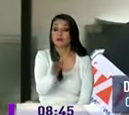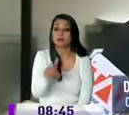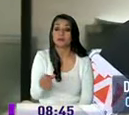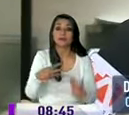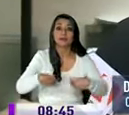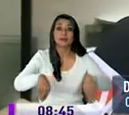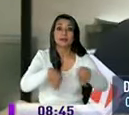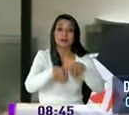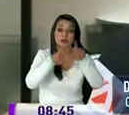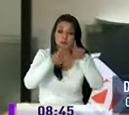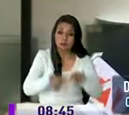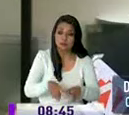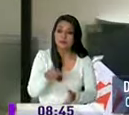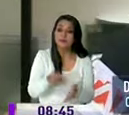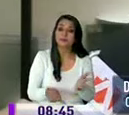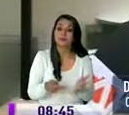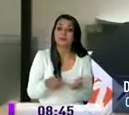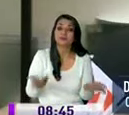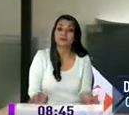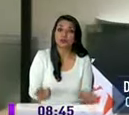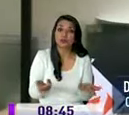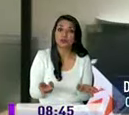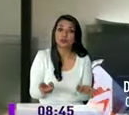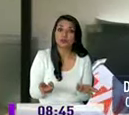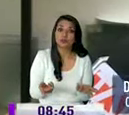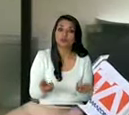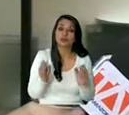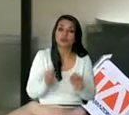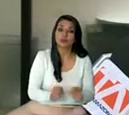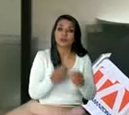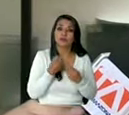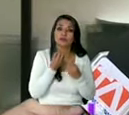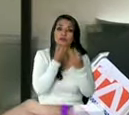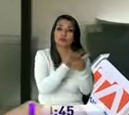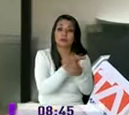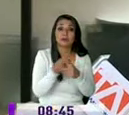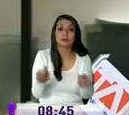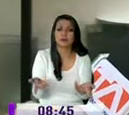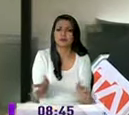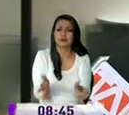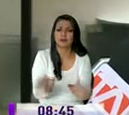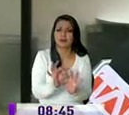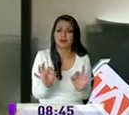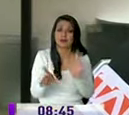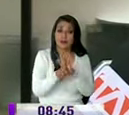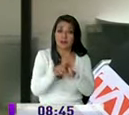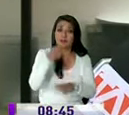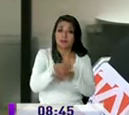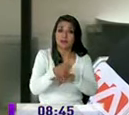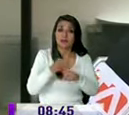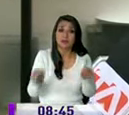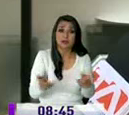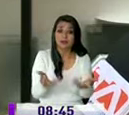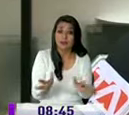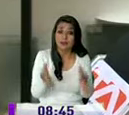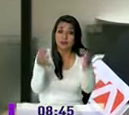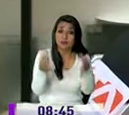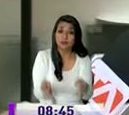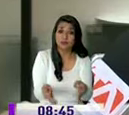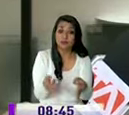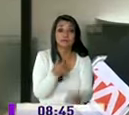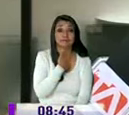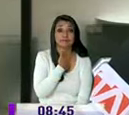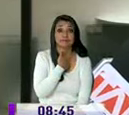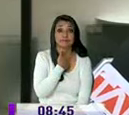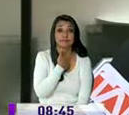para ver qué es lo que pasó y con eso emitir un informe ese procedimiento está establecido en la ley si es que eso no se cumple podría